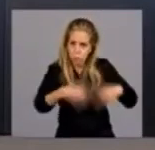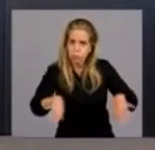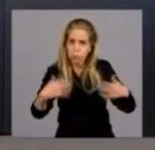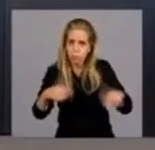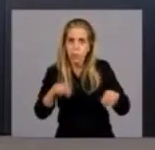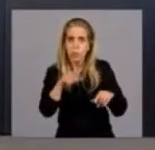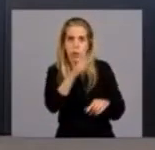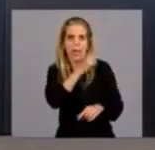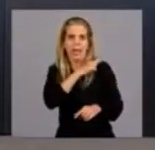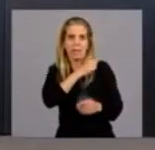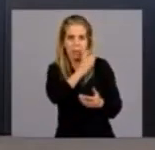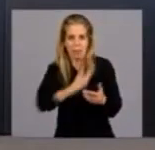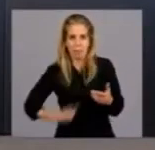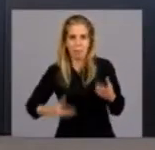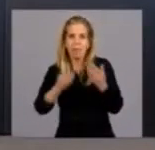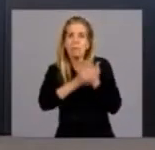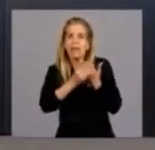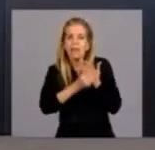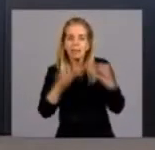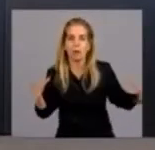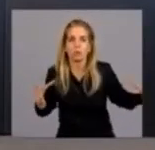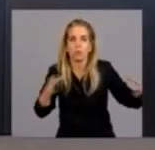el Jefe de Gabinete con sus superpoderes.